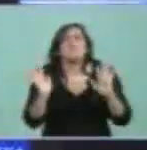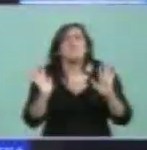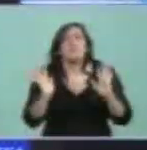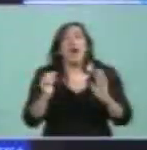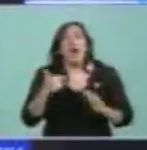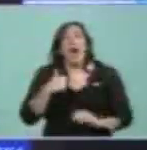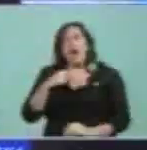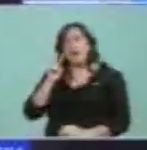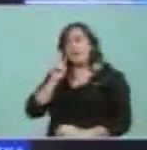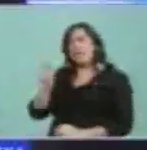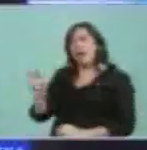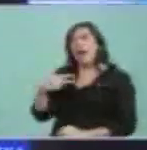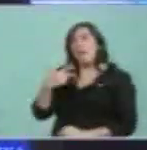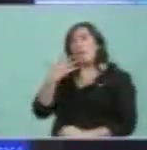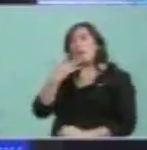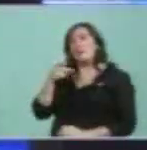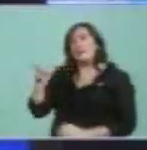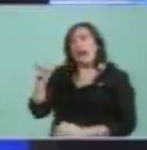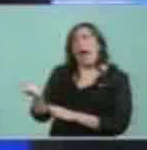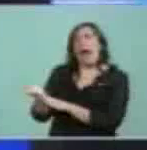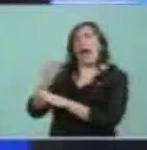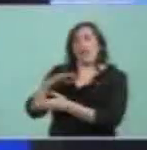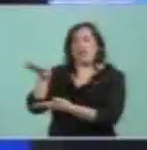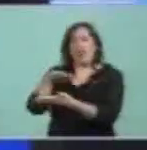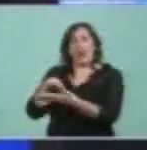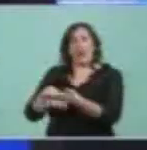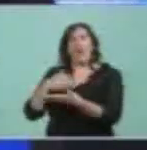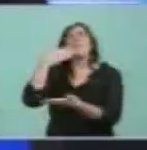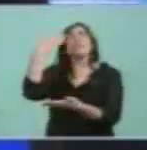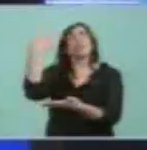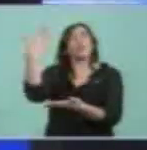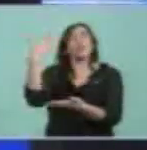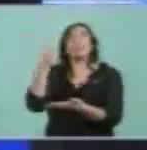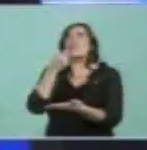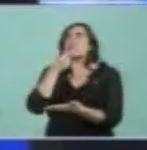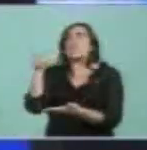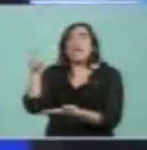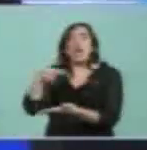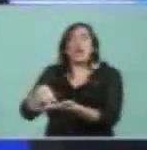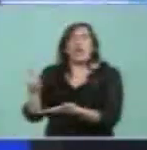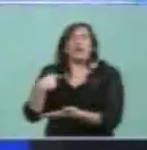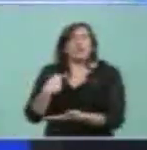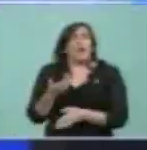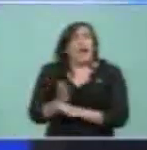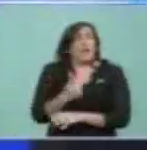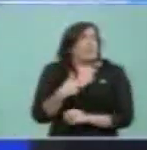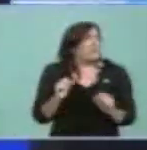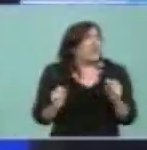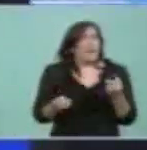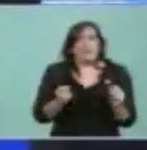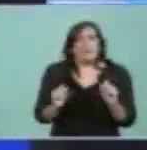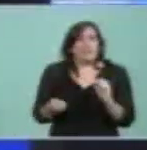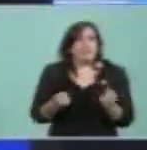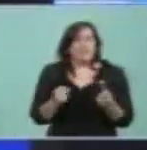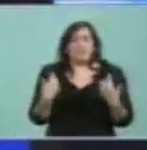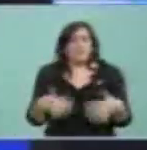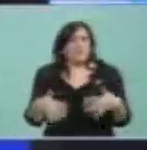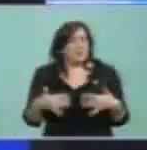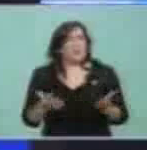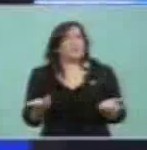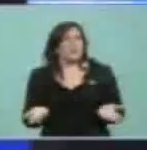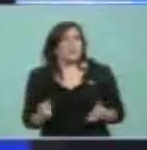que él le hiciera los discursos, porque cuando no los leía me ponía muy nerviosa. Bueno,